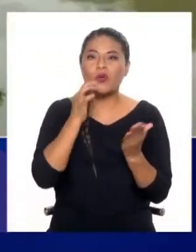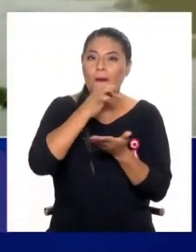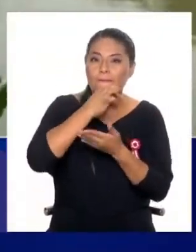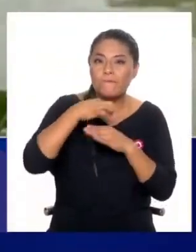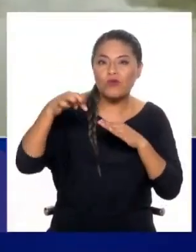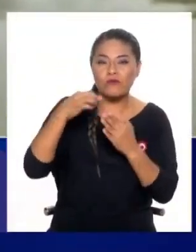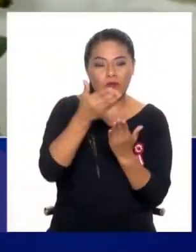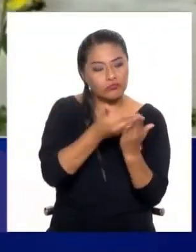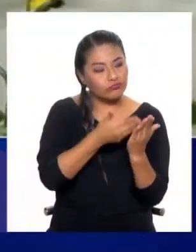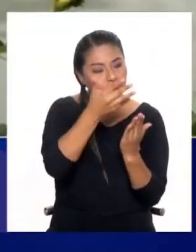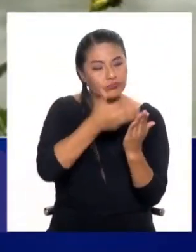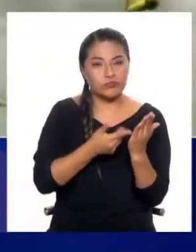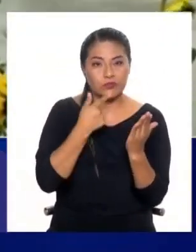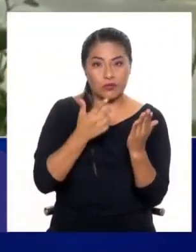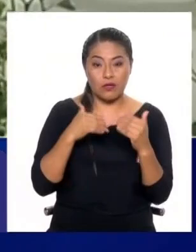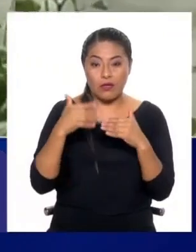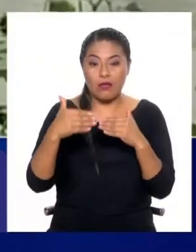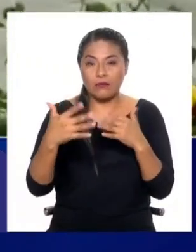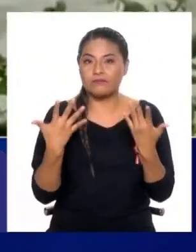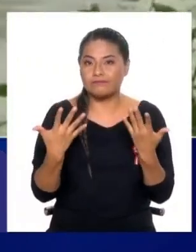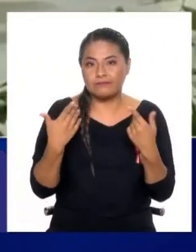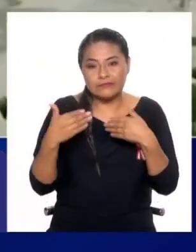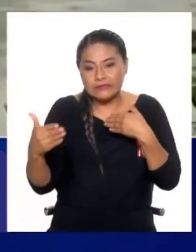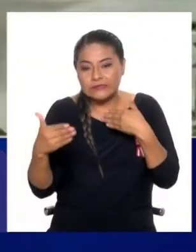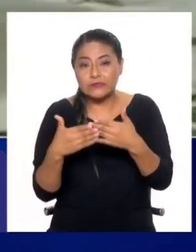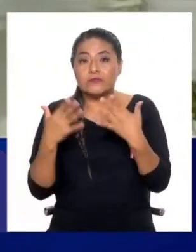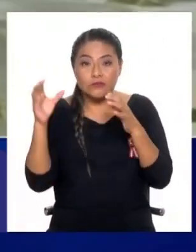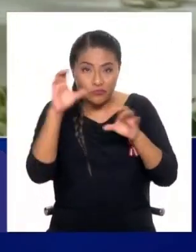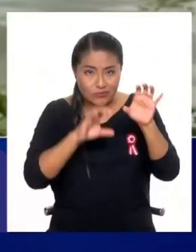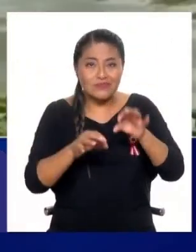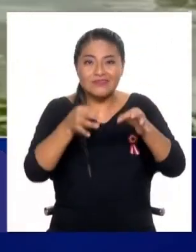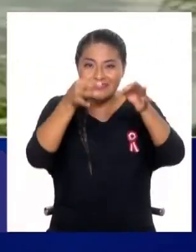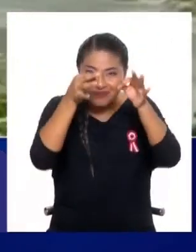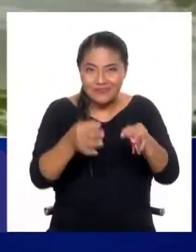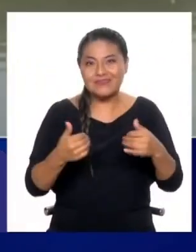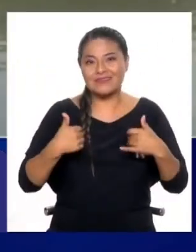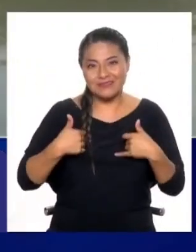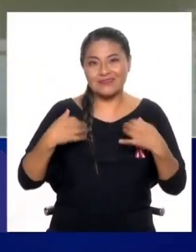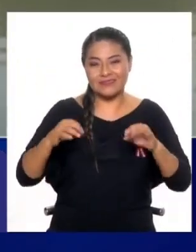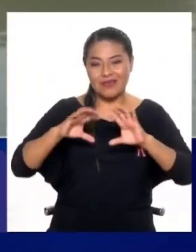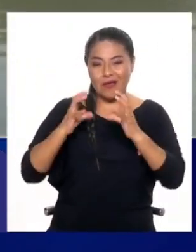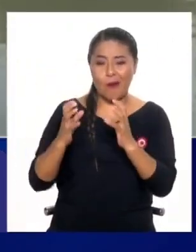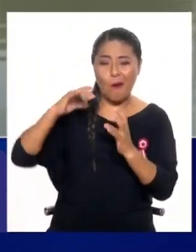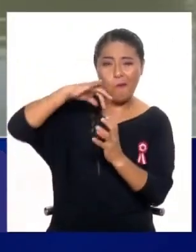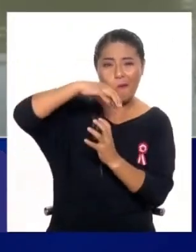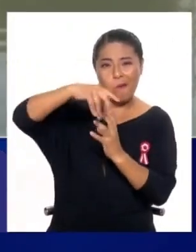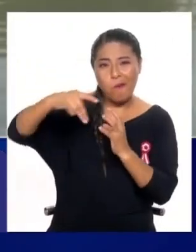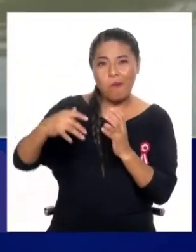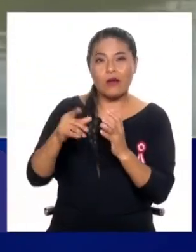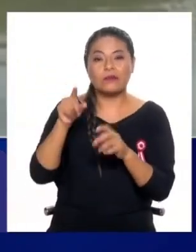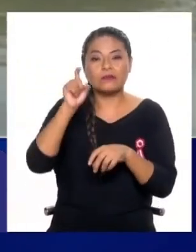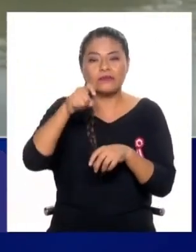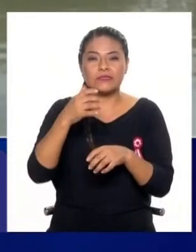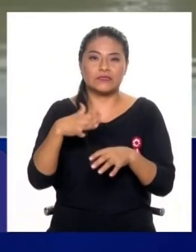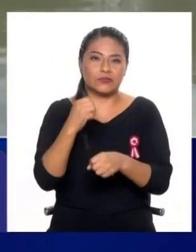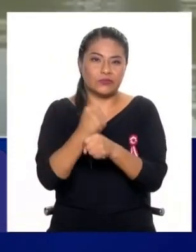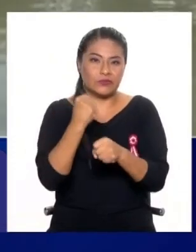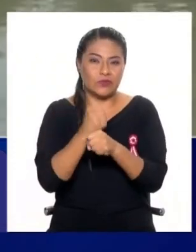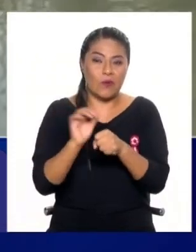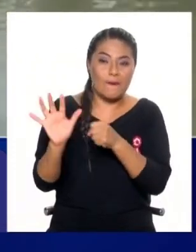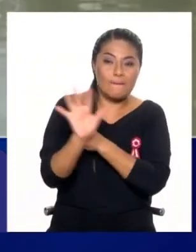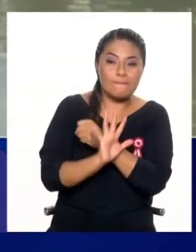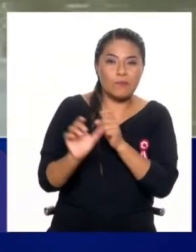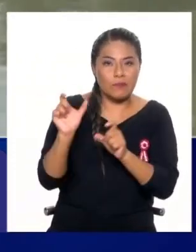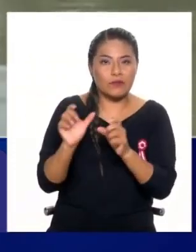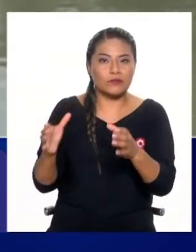no haya este fenómeno del niño porque ya científicamente está comprobado que va a haber, pero lo que sí hay que trabajar es en la mitigación y en la protección de la